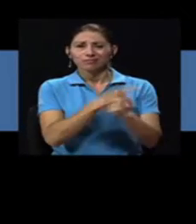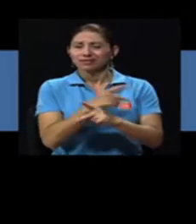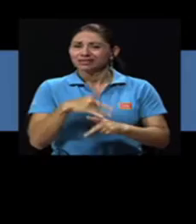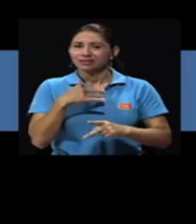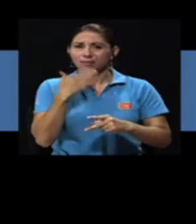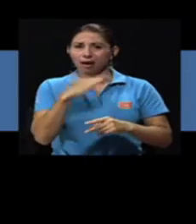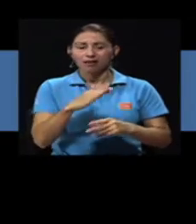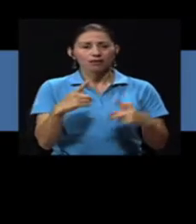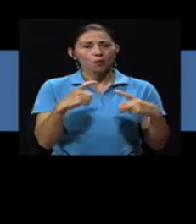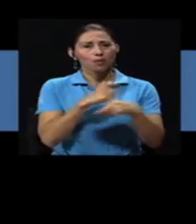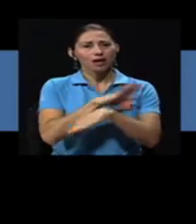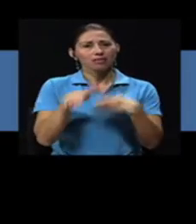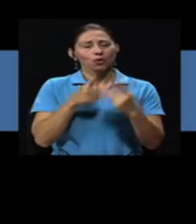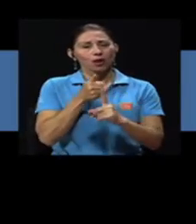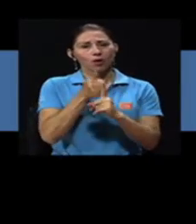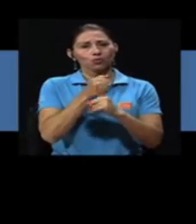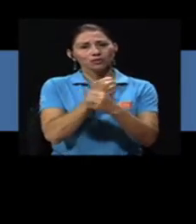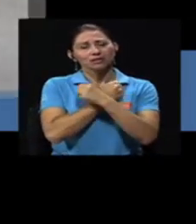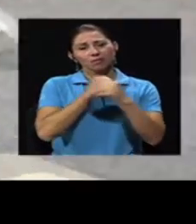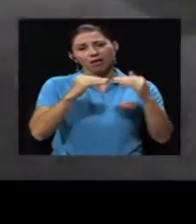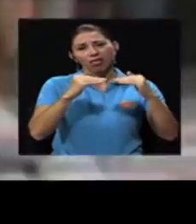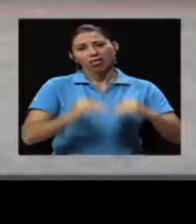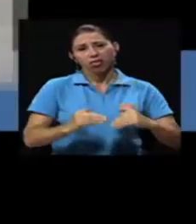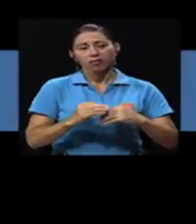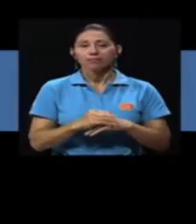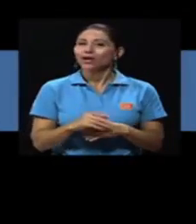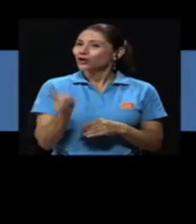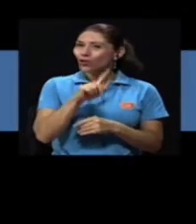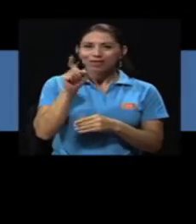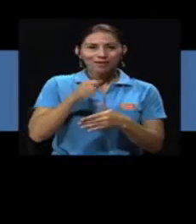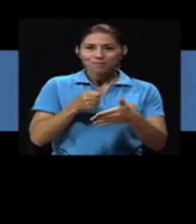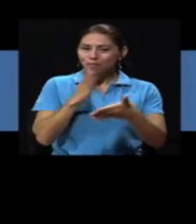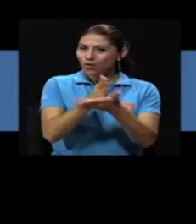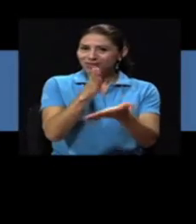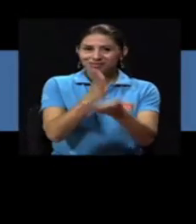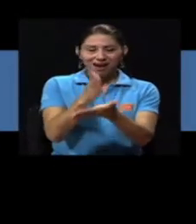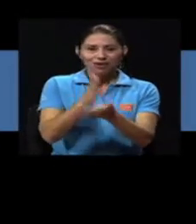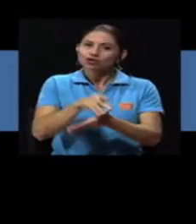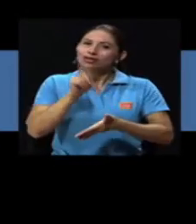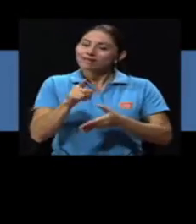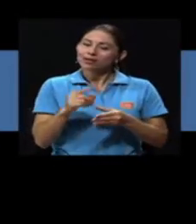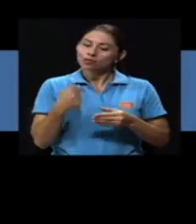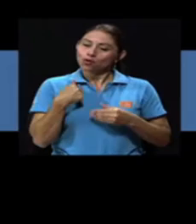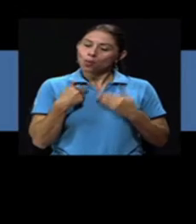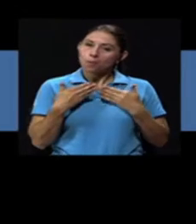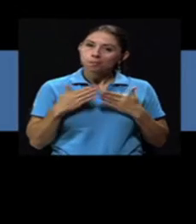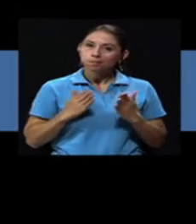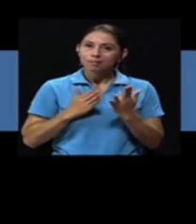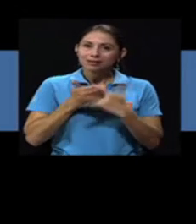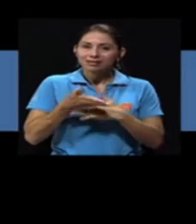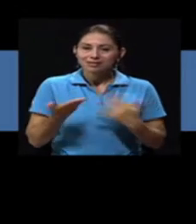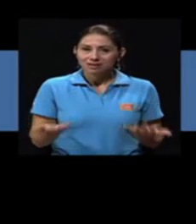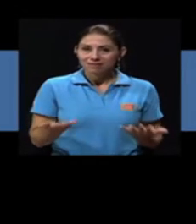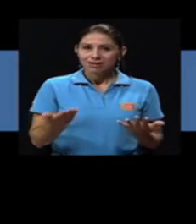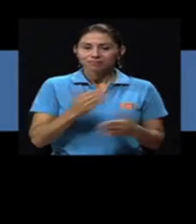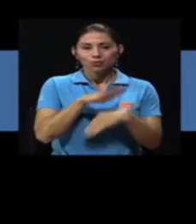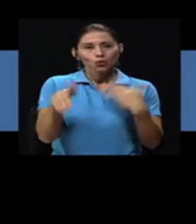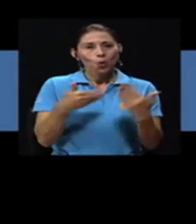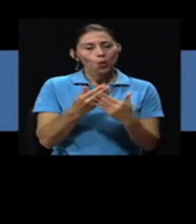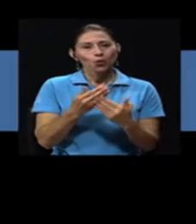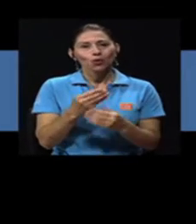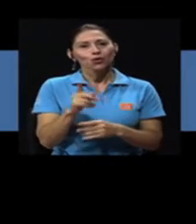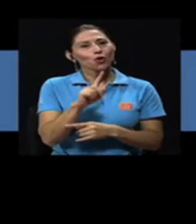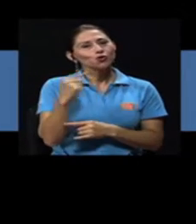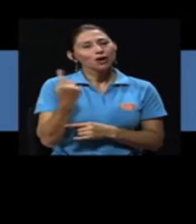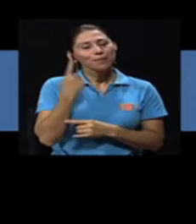se sienten mal y que lo molesten y complican todo, la autoestima. No molestándolos y ser como más accesibles, me explico, que todo sea